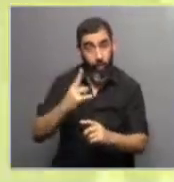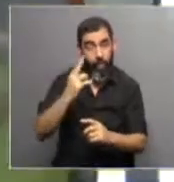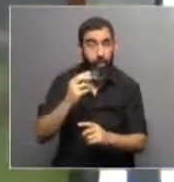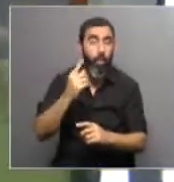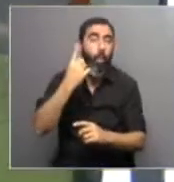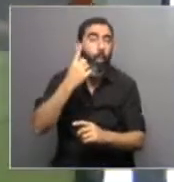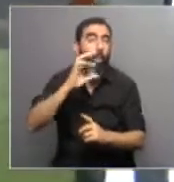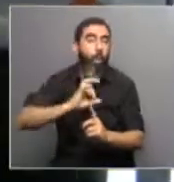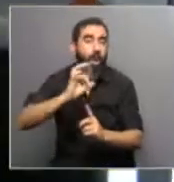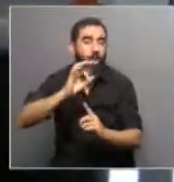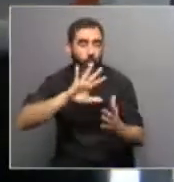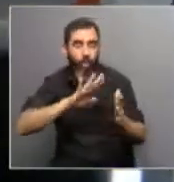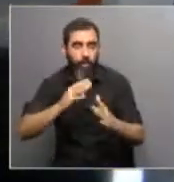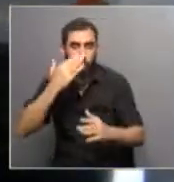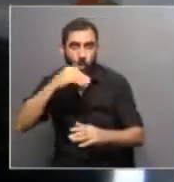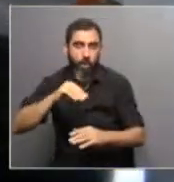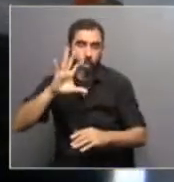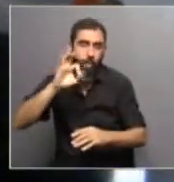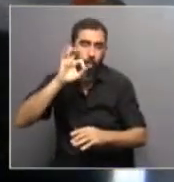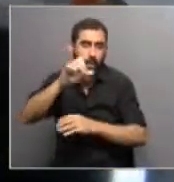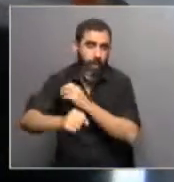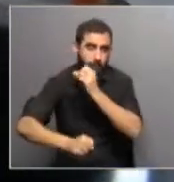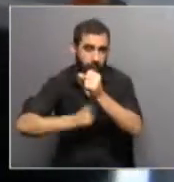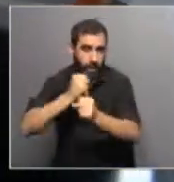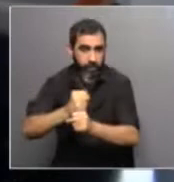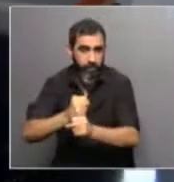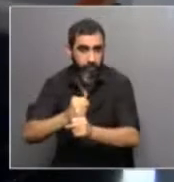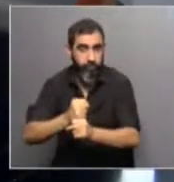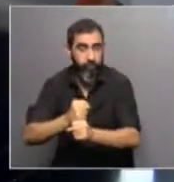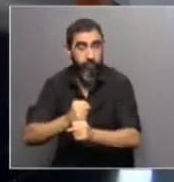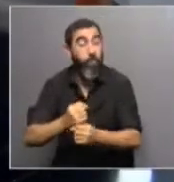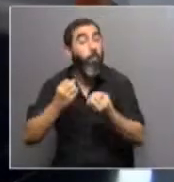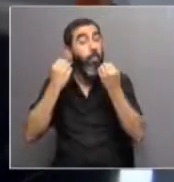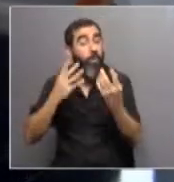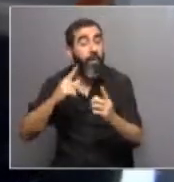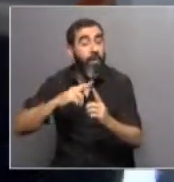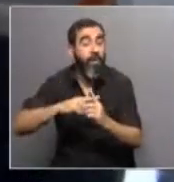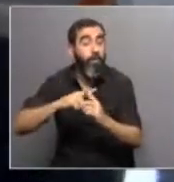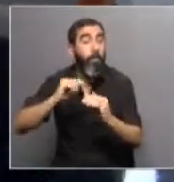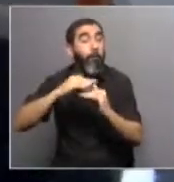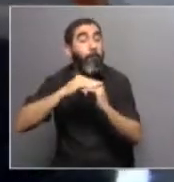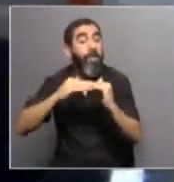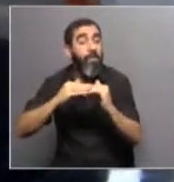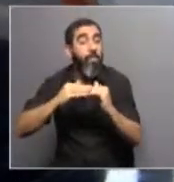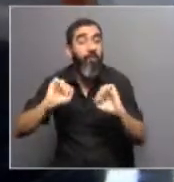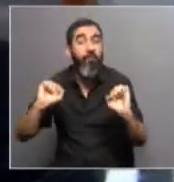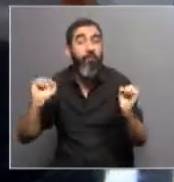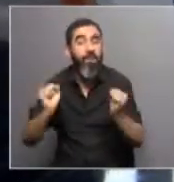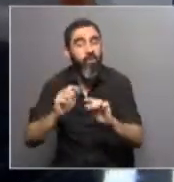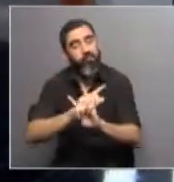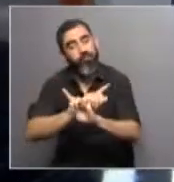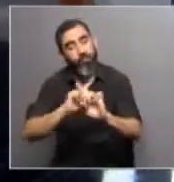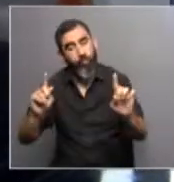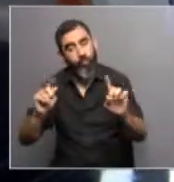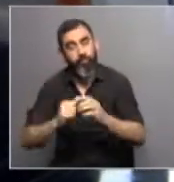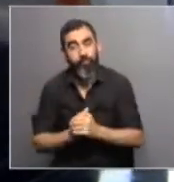de un grado más o menos en los últimos 50 años, se da justamente porque las temperaturas mínimas ya no son tan frías como antes.